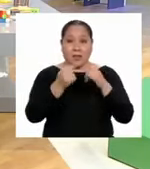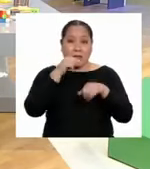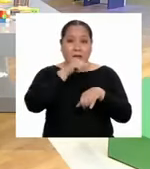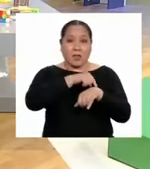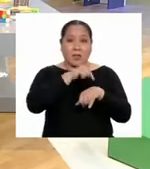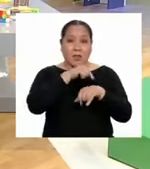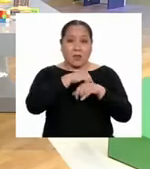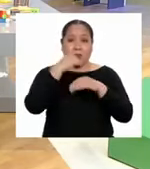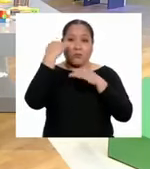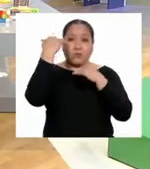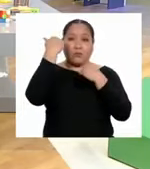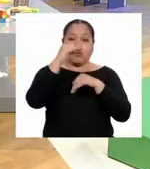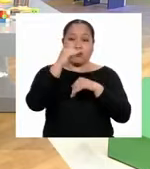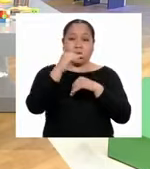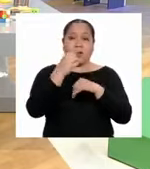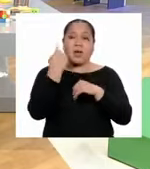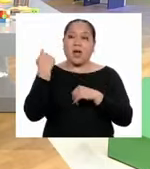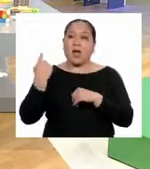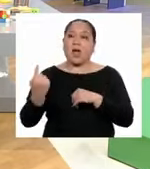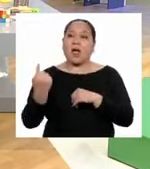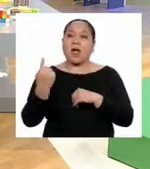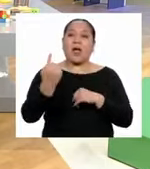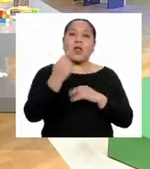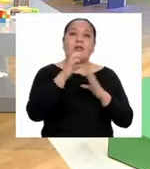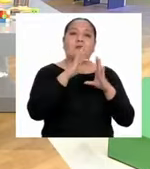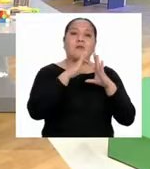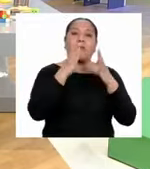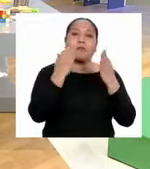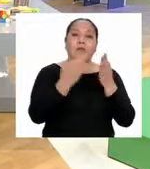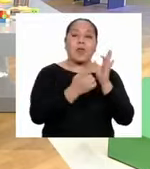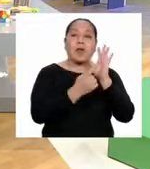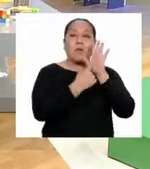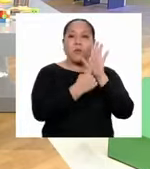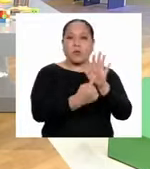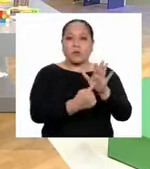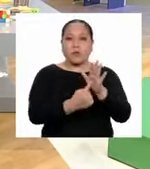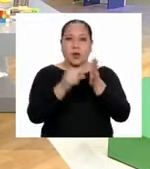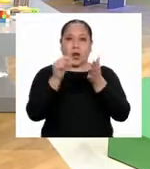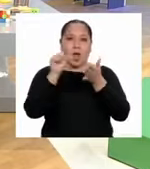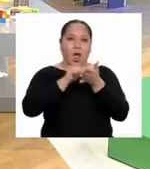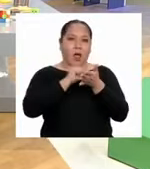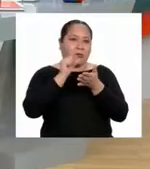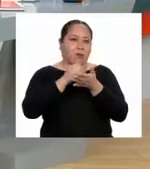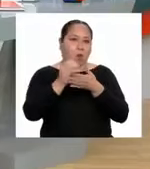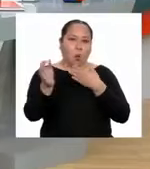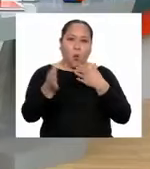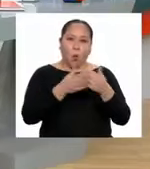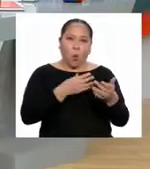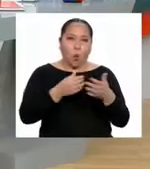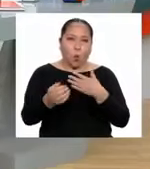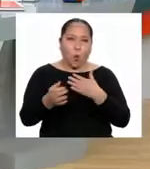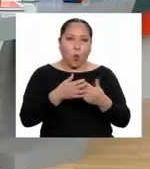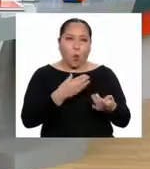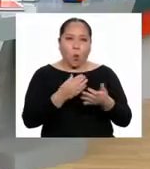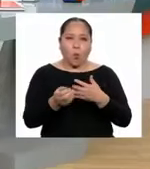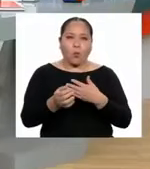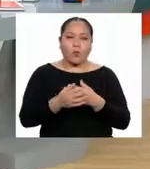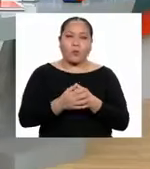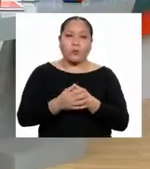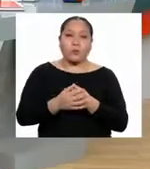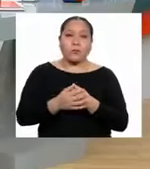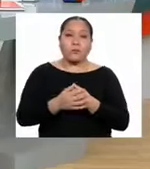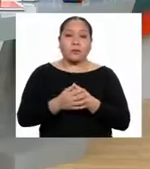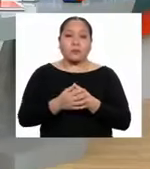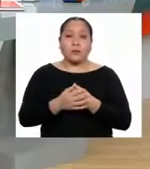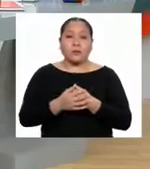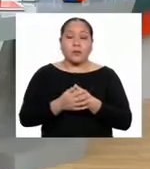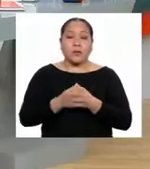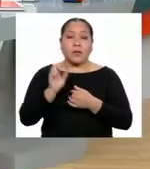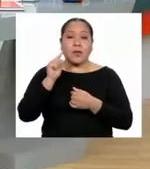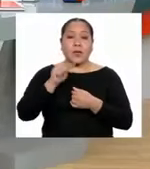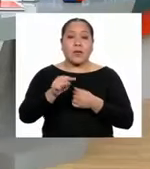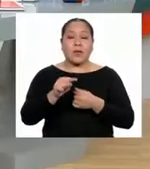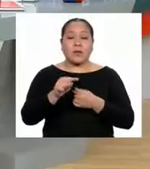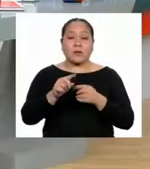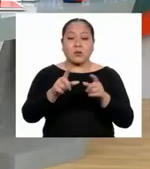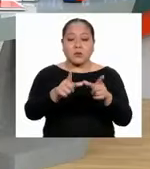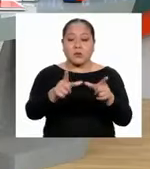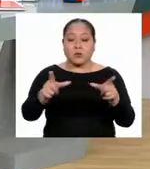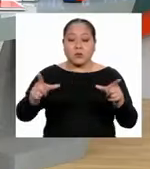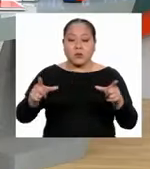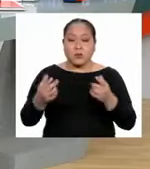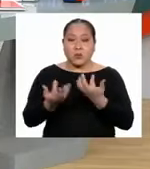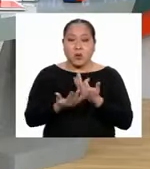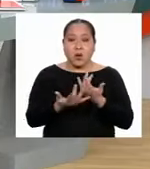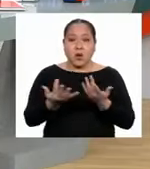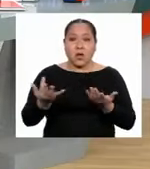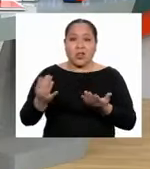familia realizará una actividad artística, cualquiera en el área común. Que es un pequeño jardín que todos